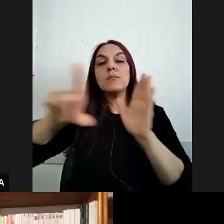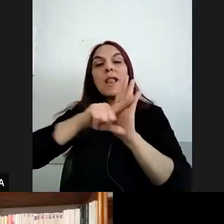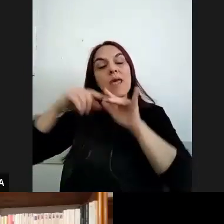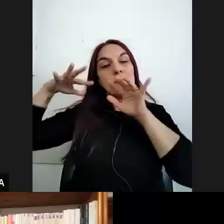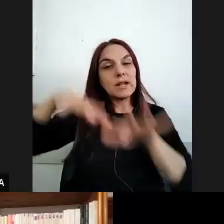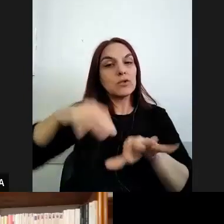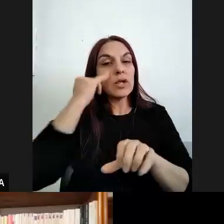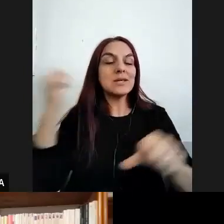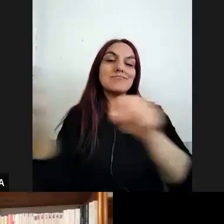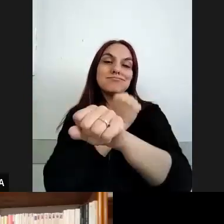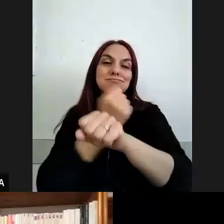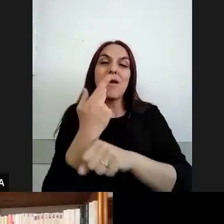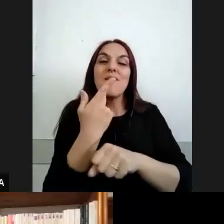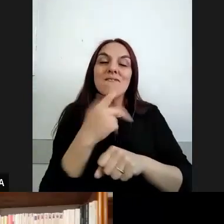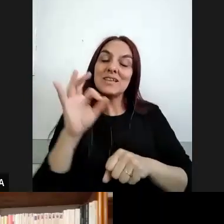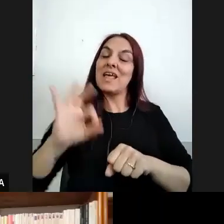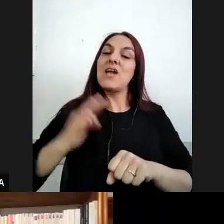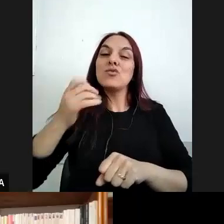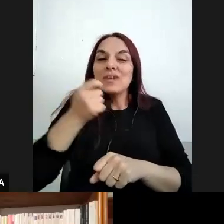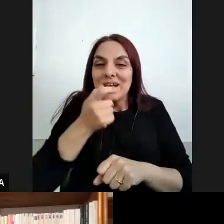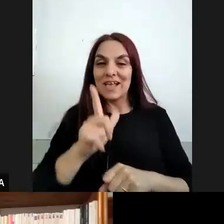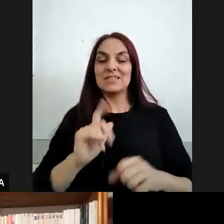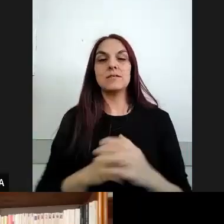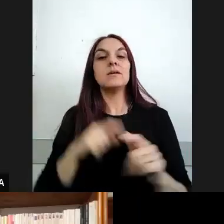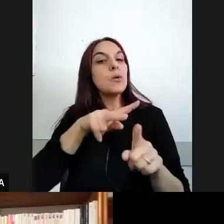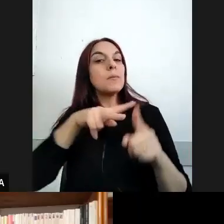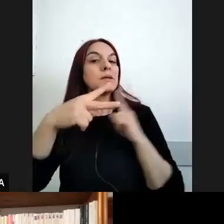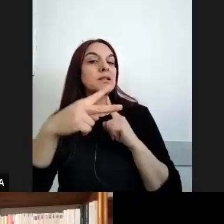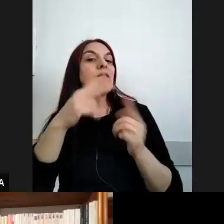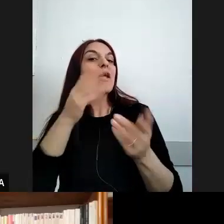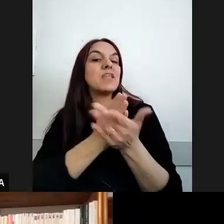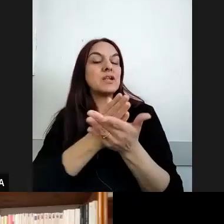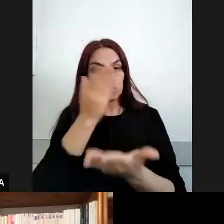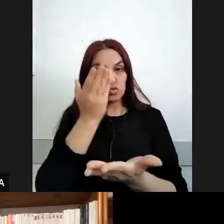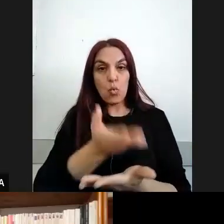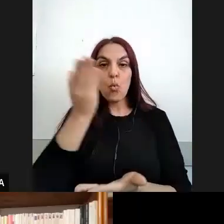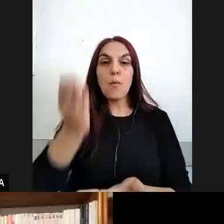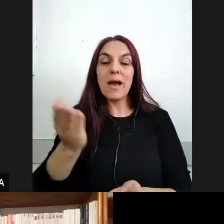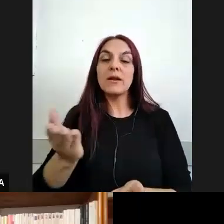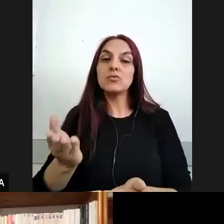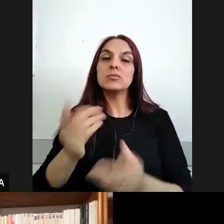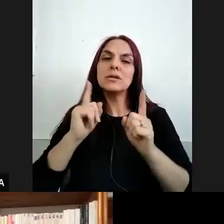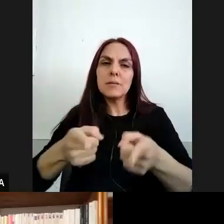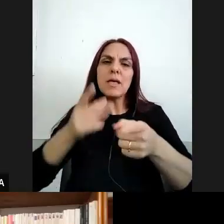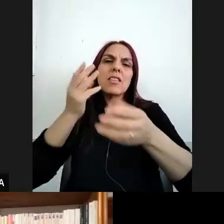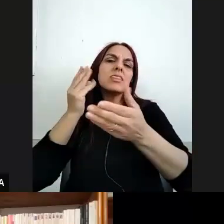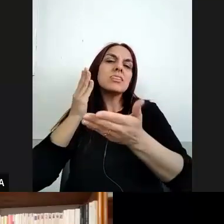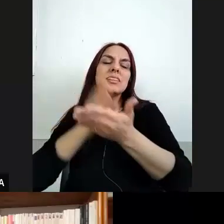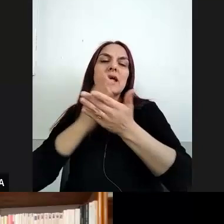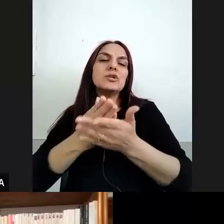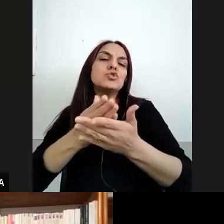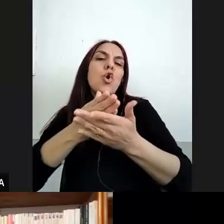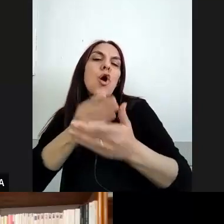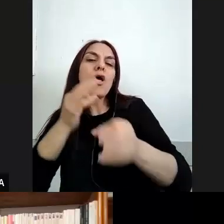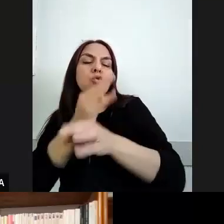casi veinte años que tiene una perspectiva de derechos humanos y que hace explícito el derecho a la educación en igualdad de condiciones de la